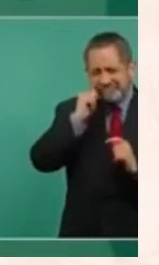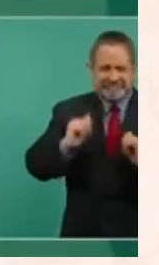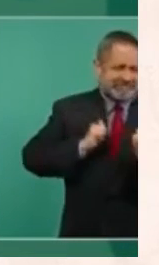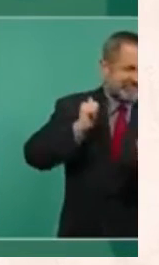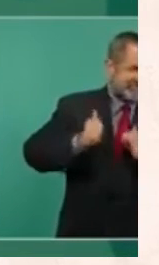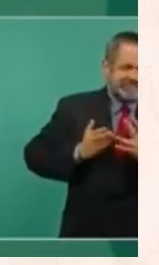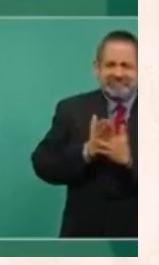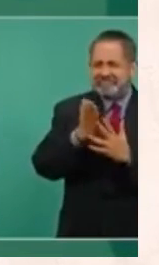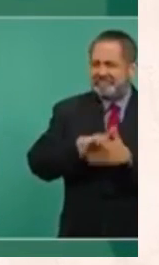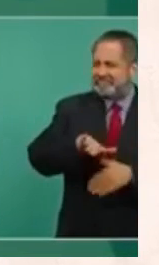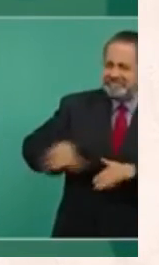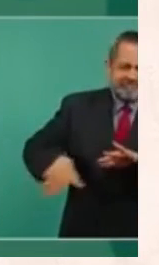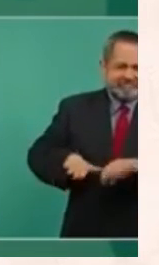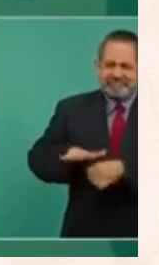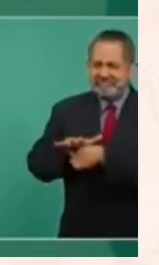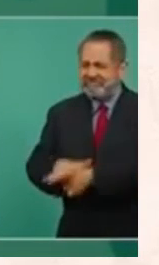ninguna índole